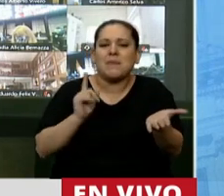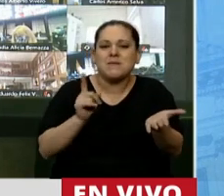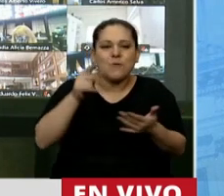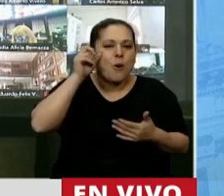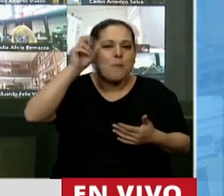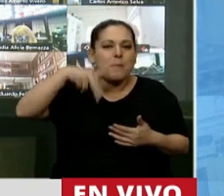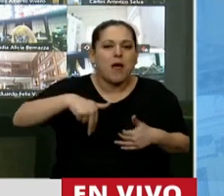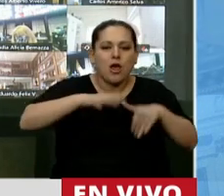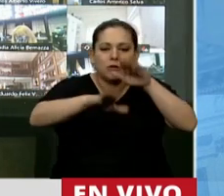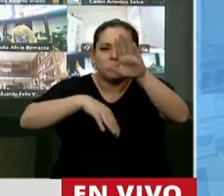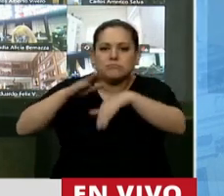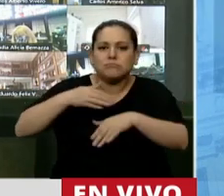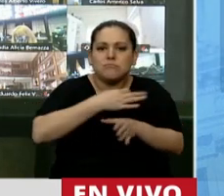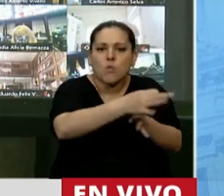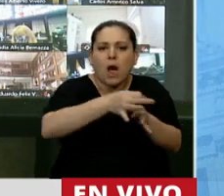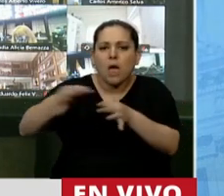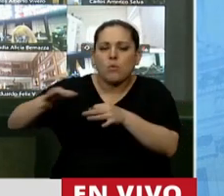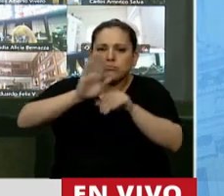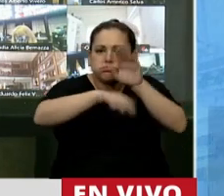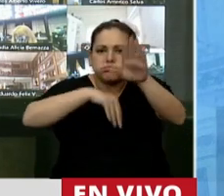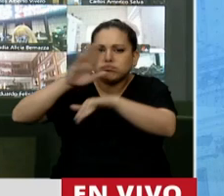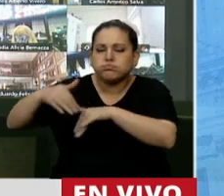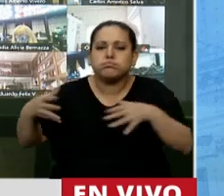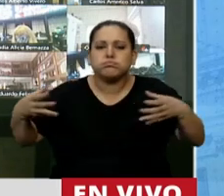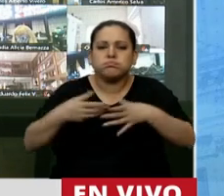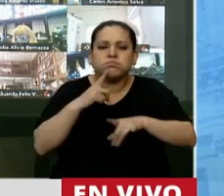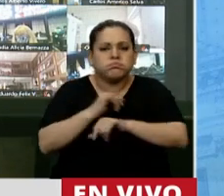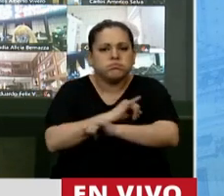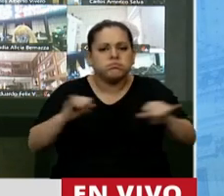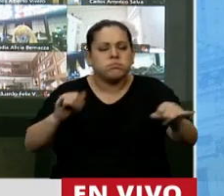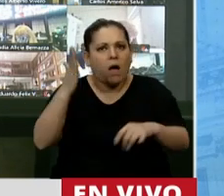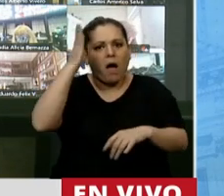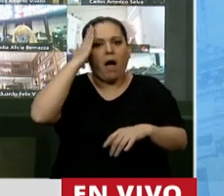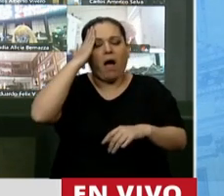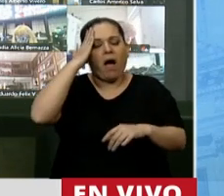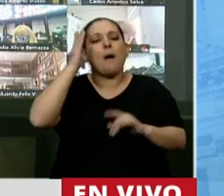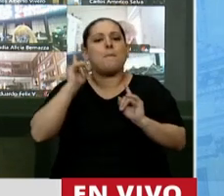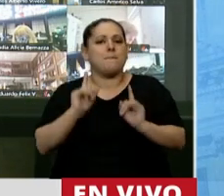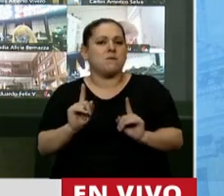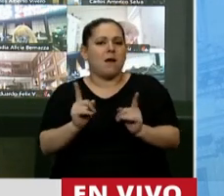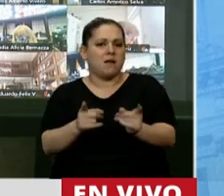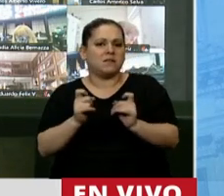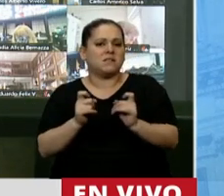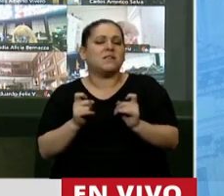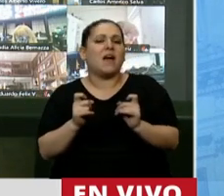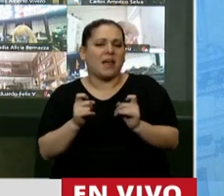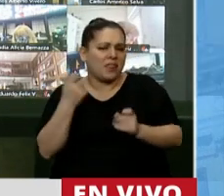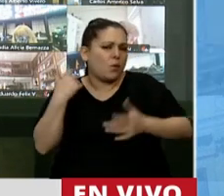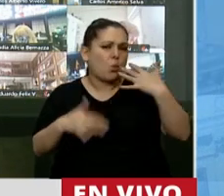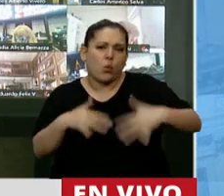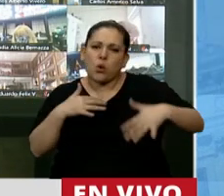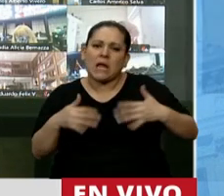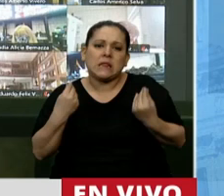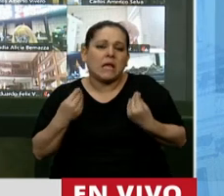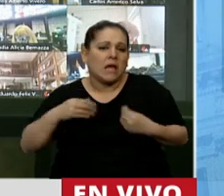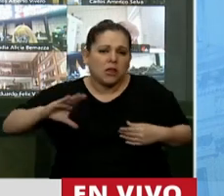pueblos allá por el 72 para recordar y para poner en evidencia la necesidad urgente de